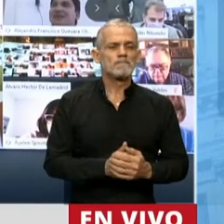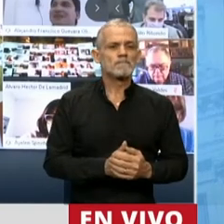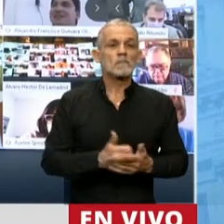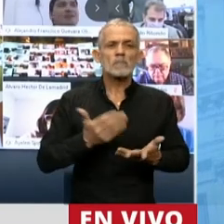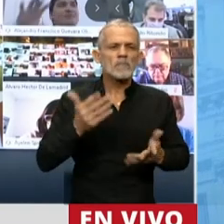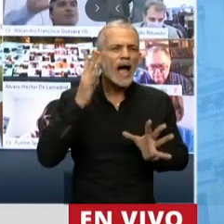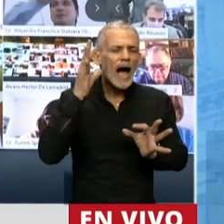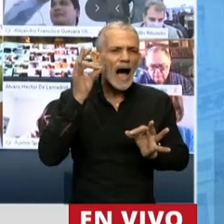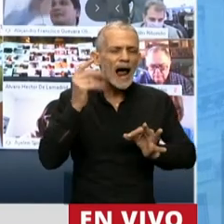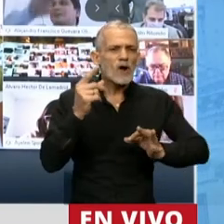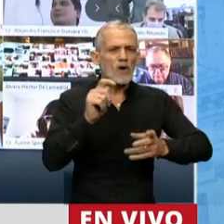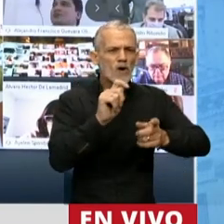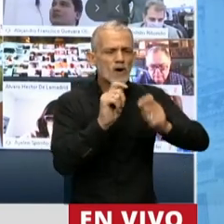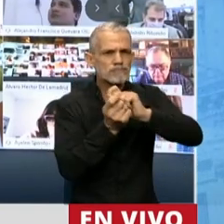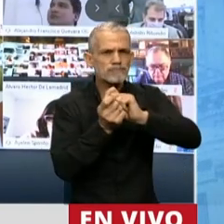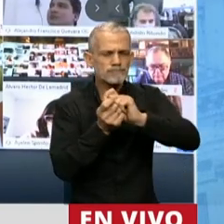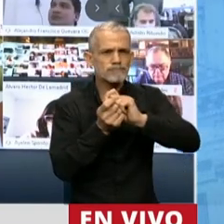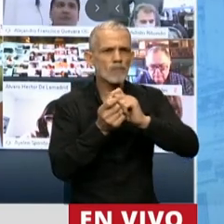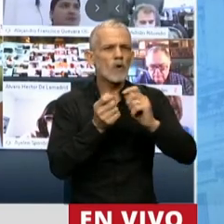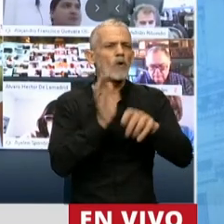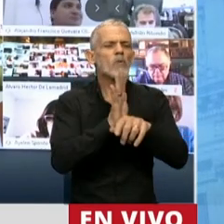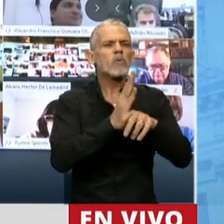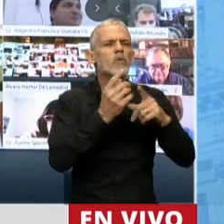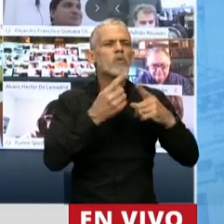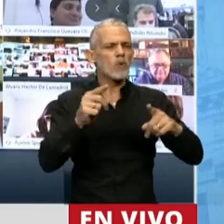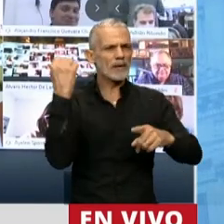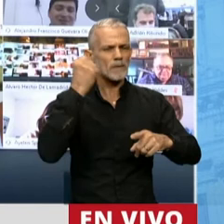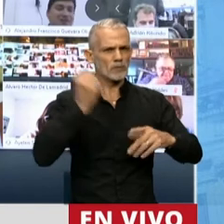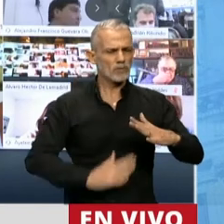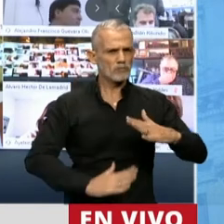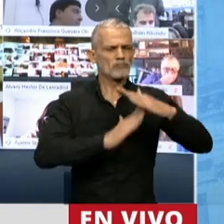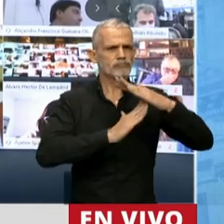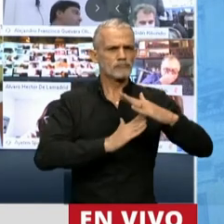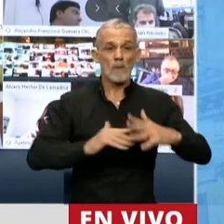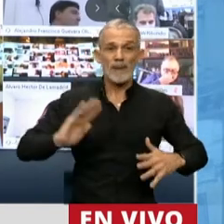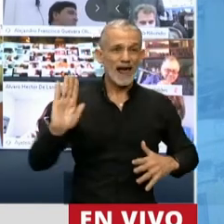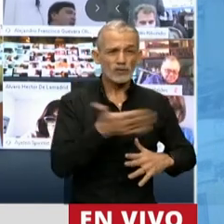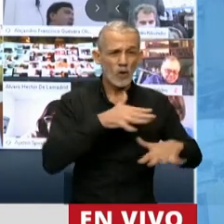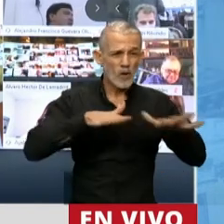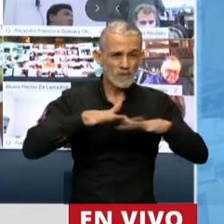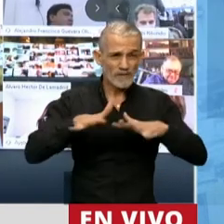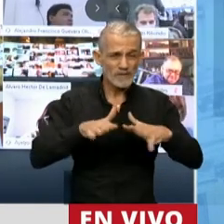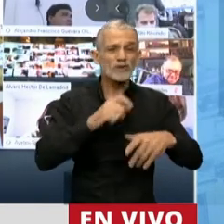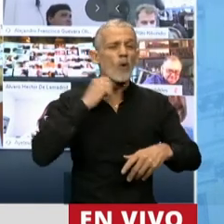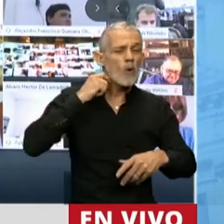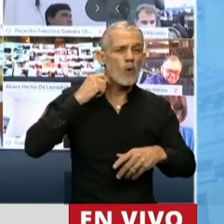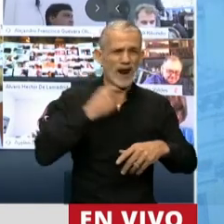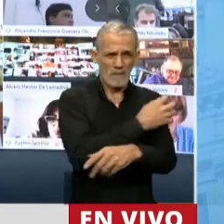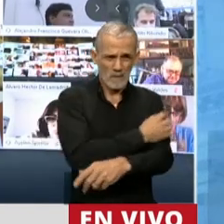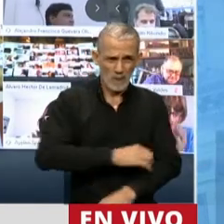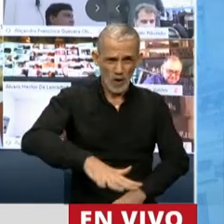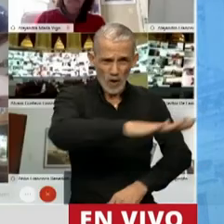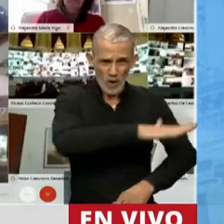Algo que se convirtió en un himno para todo el movimiento de curas del tercer mundo